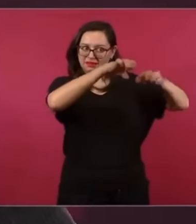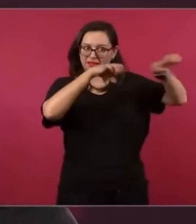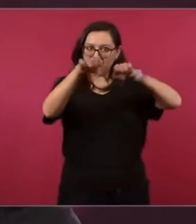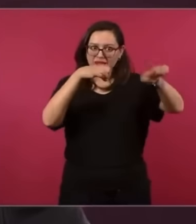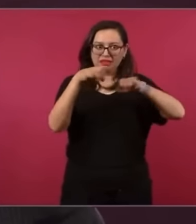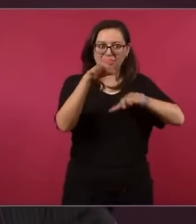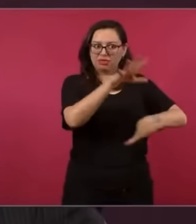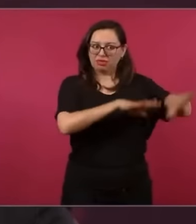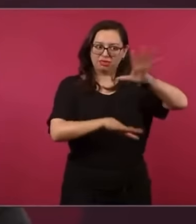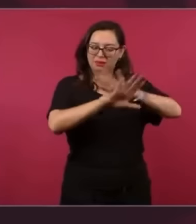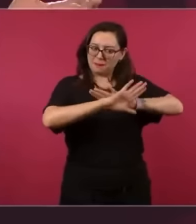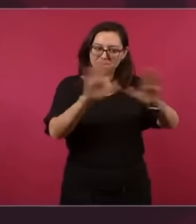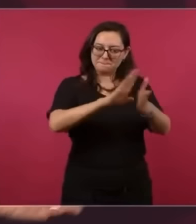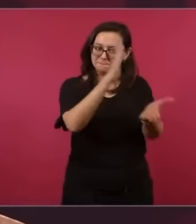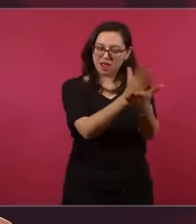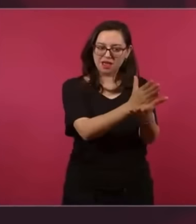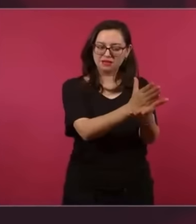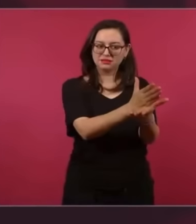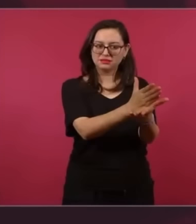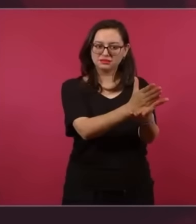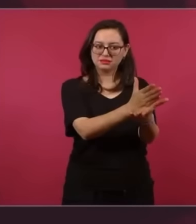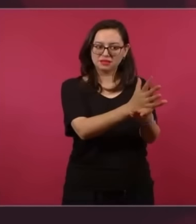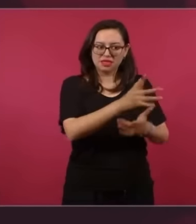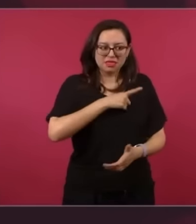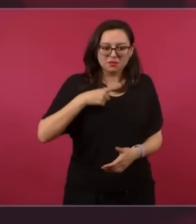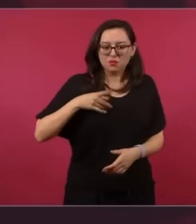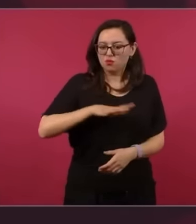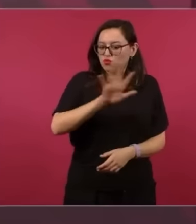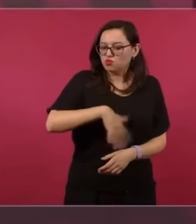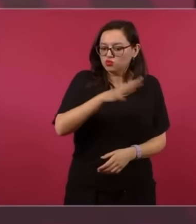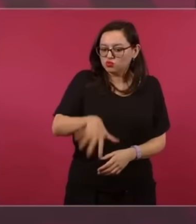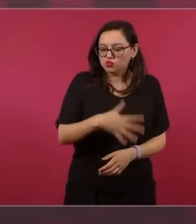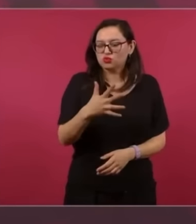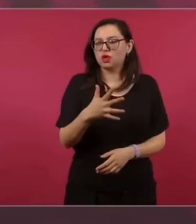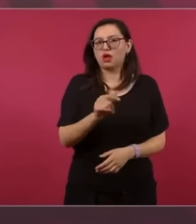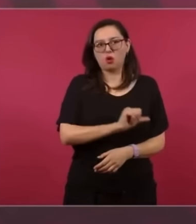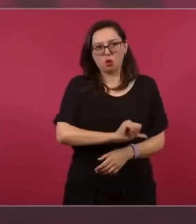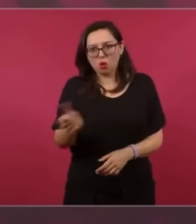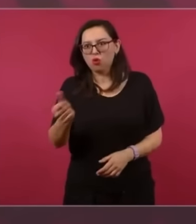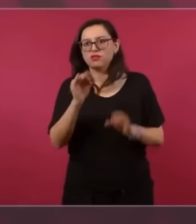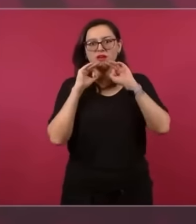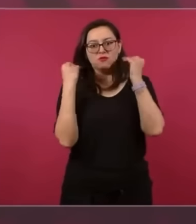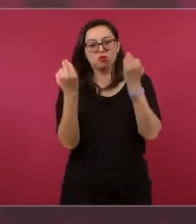busquen ser